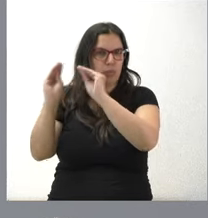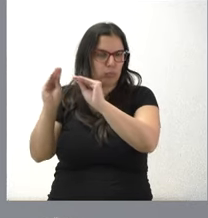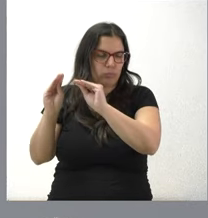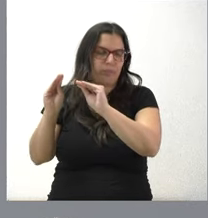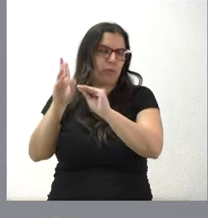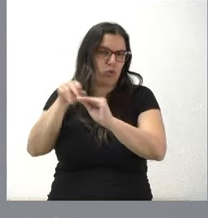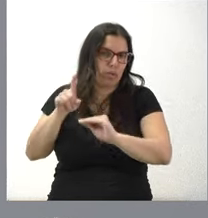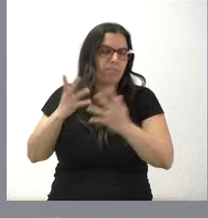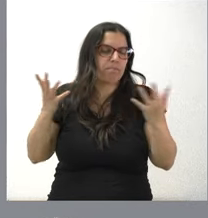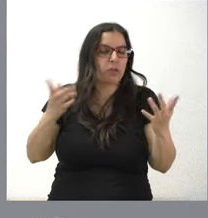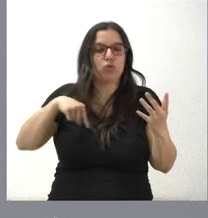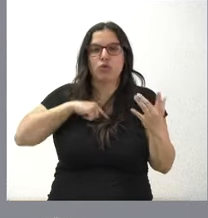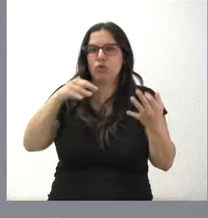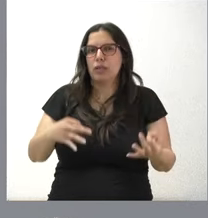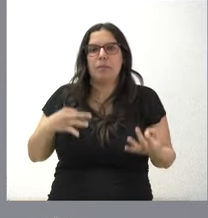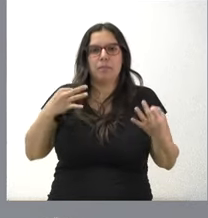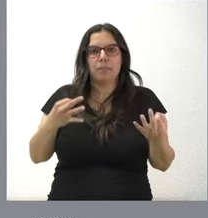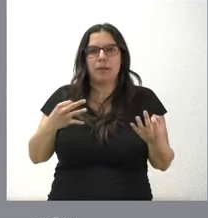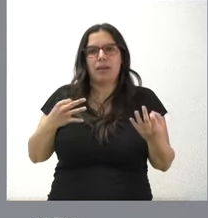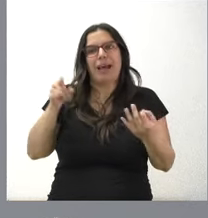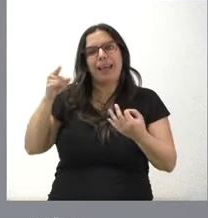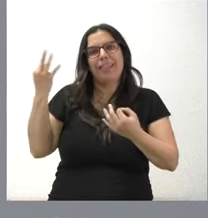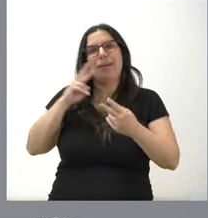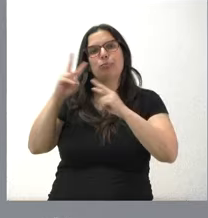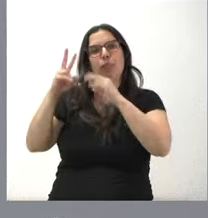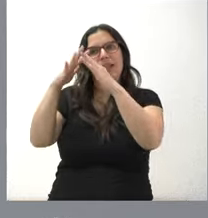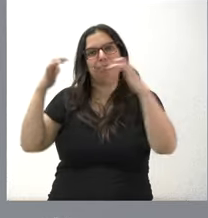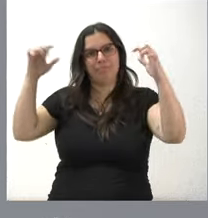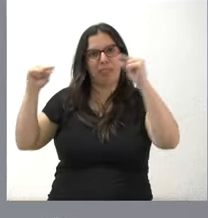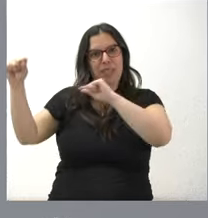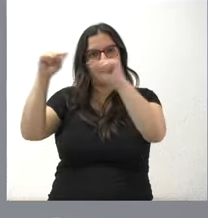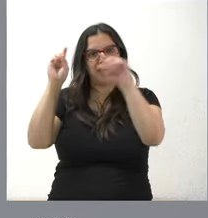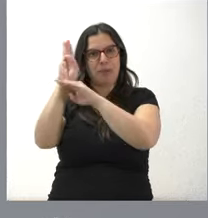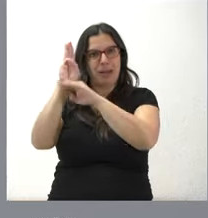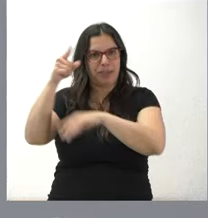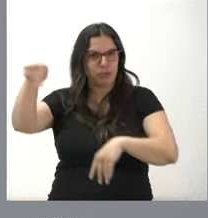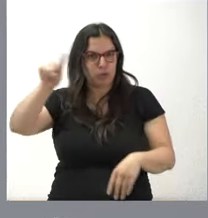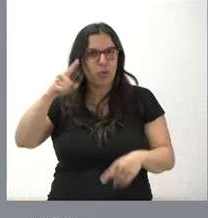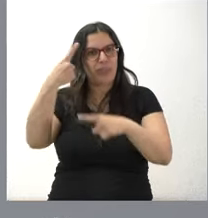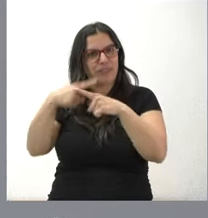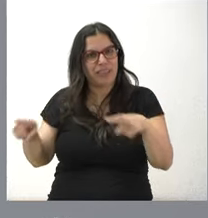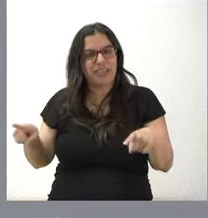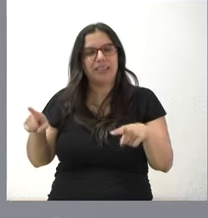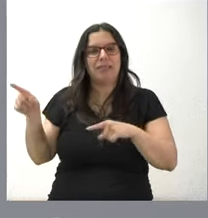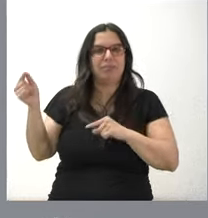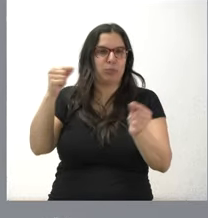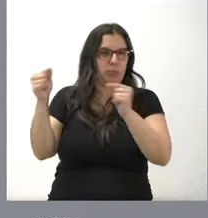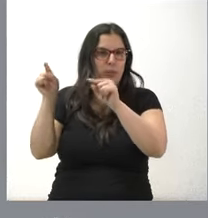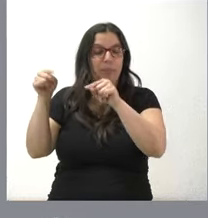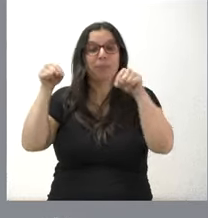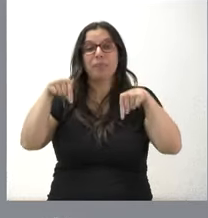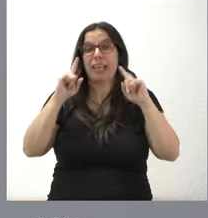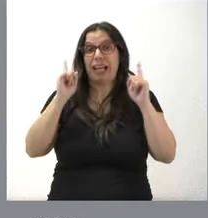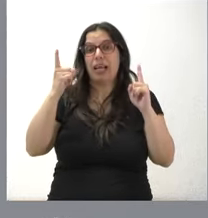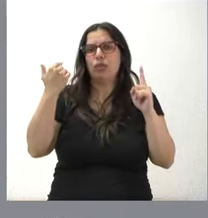pero nuestra posición siempre se manifiesta en los debates parlamentarios, en las preguntas parlamentarias que se hacen y las respuestas que ahí se hacemos. En concreto, en este caso,